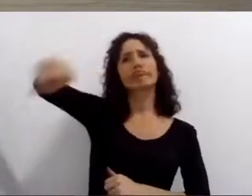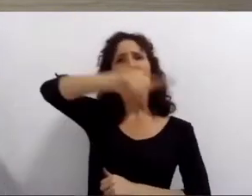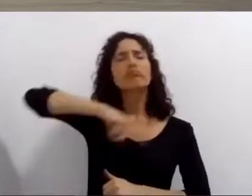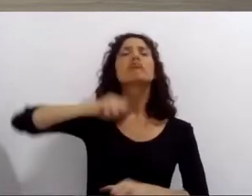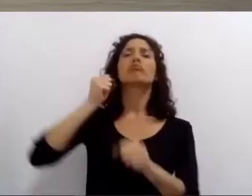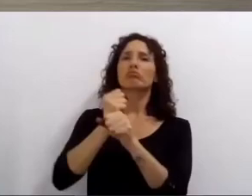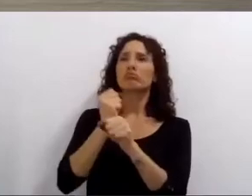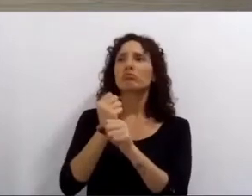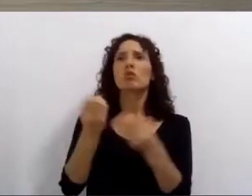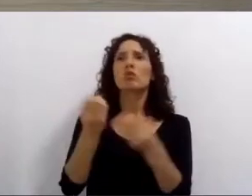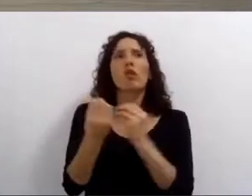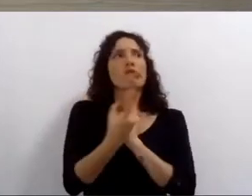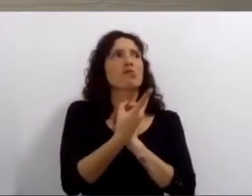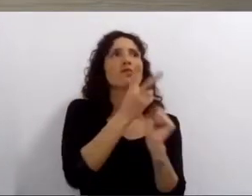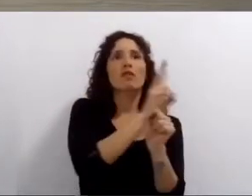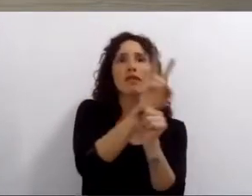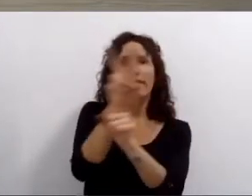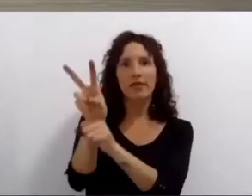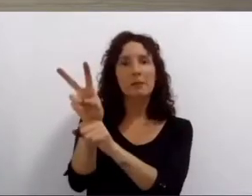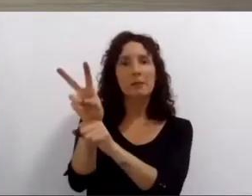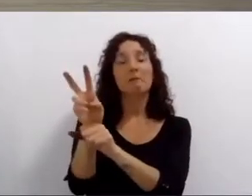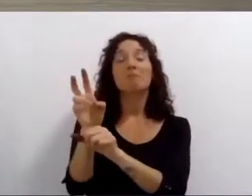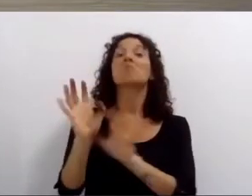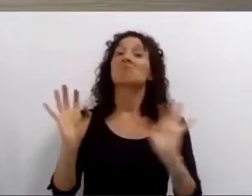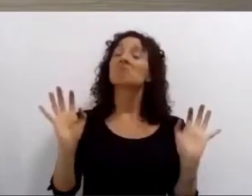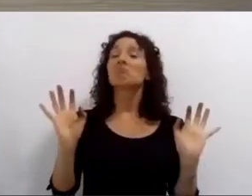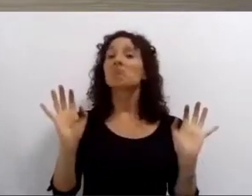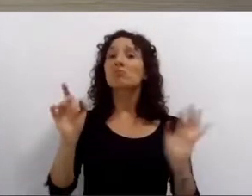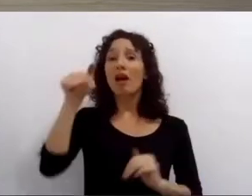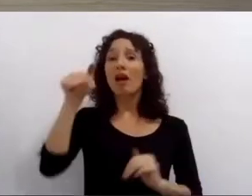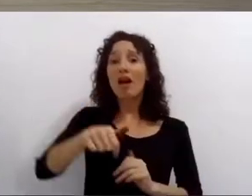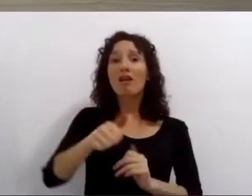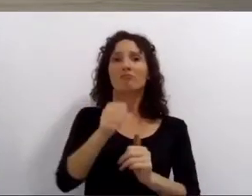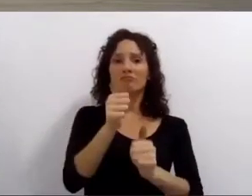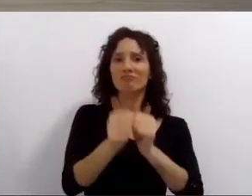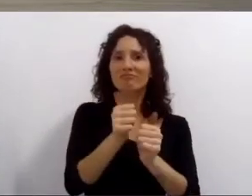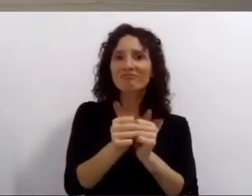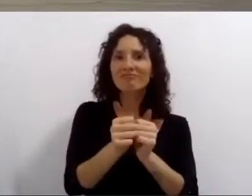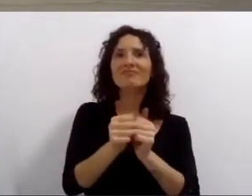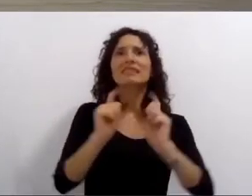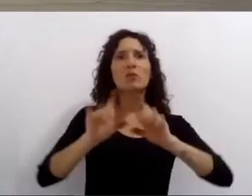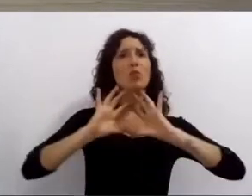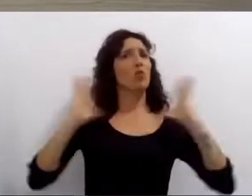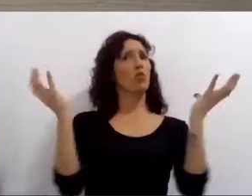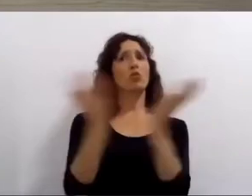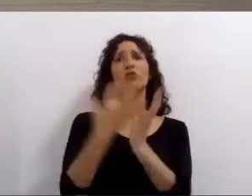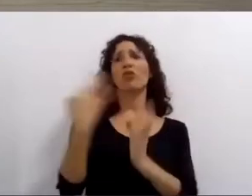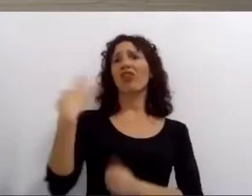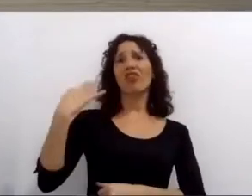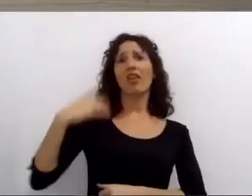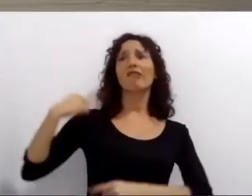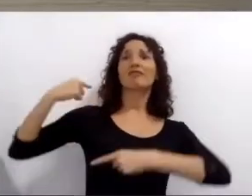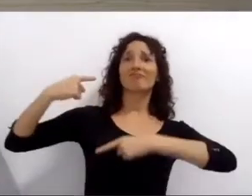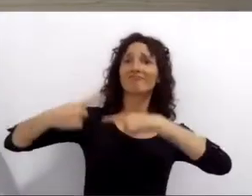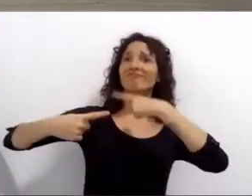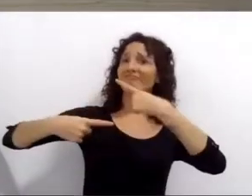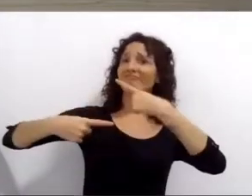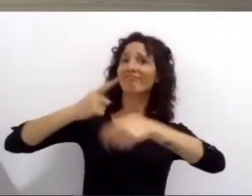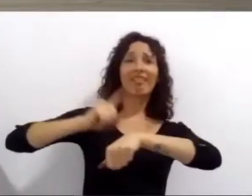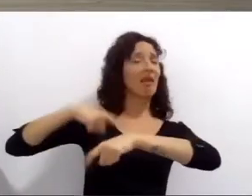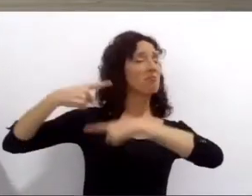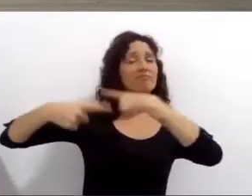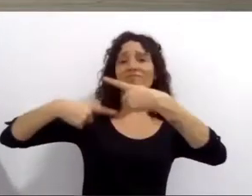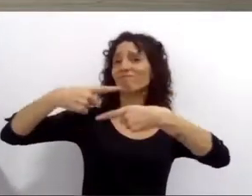pero aún a pesar de ellas, las ciudades y el mundo siguen adelante con sus pequeños triunfos